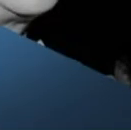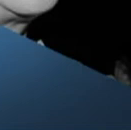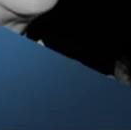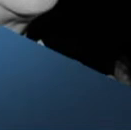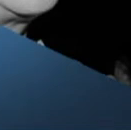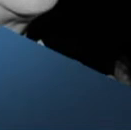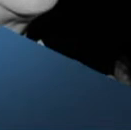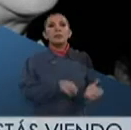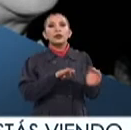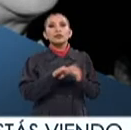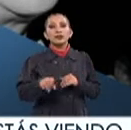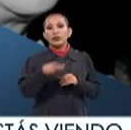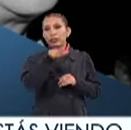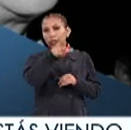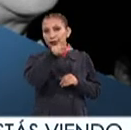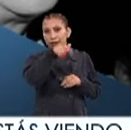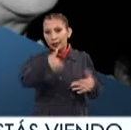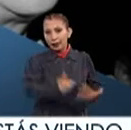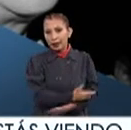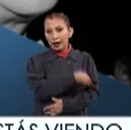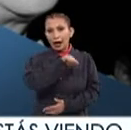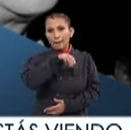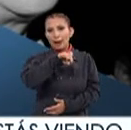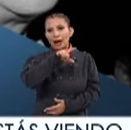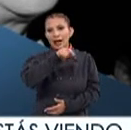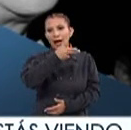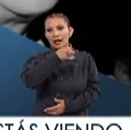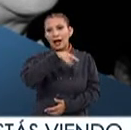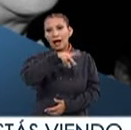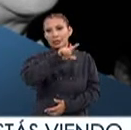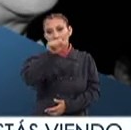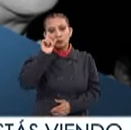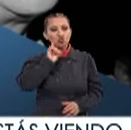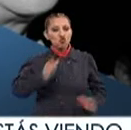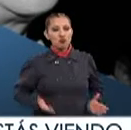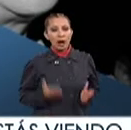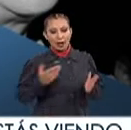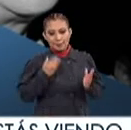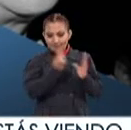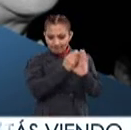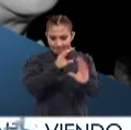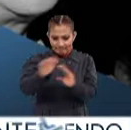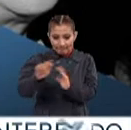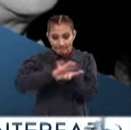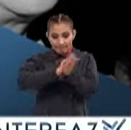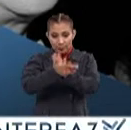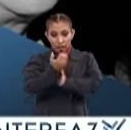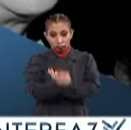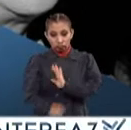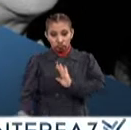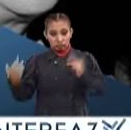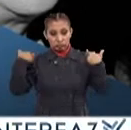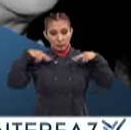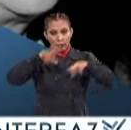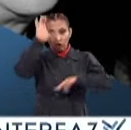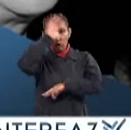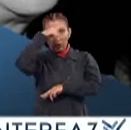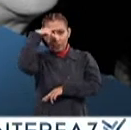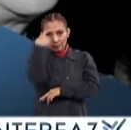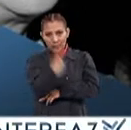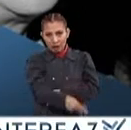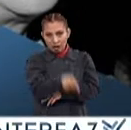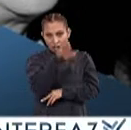En 1917 Nace Amalia Hernández Bailarina y coreógrafa Que se convirtió en embajadora de la cultura